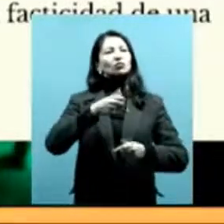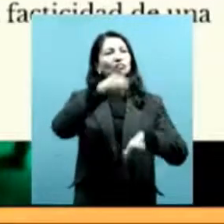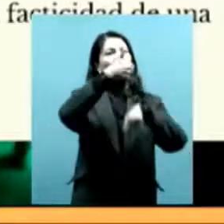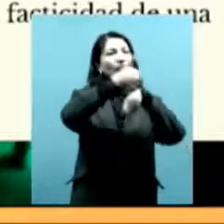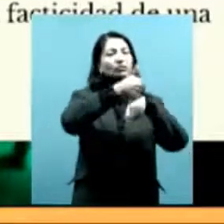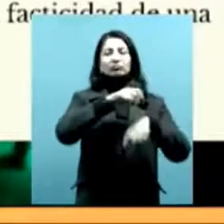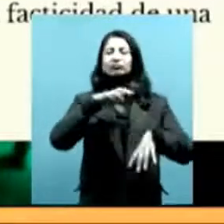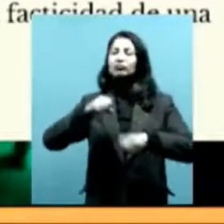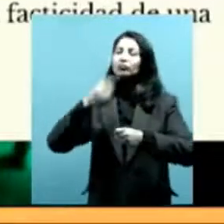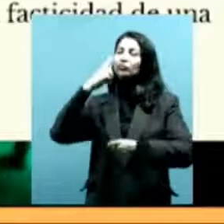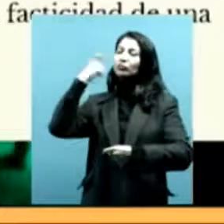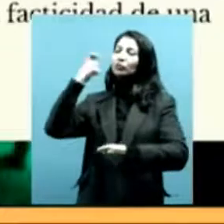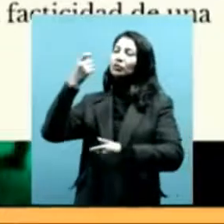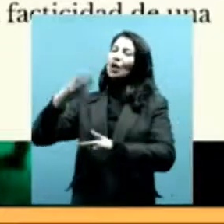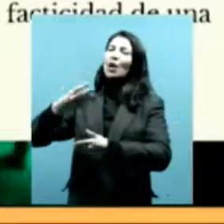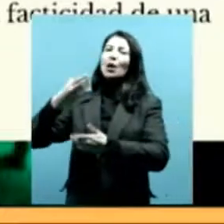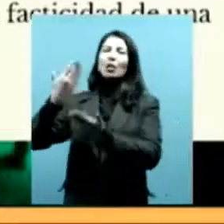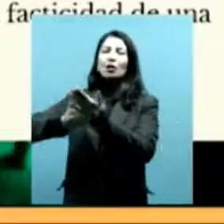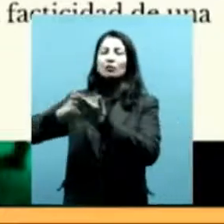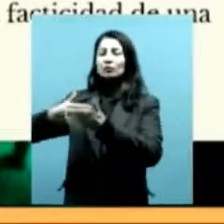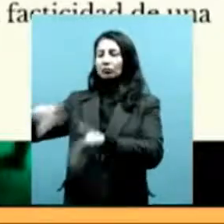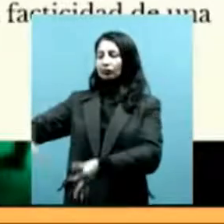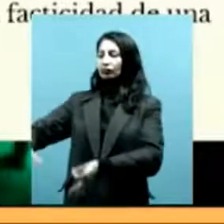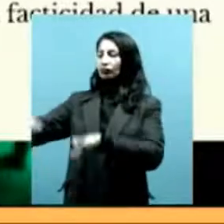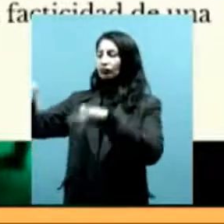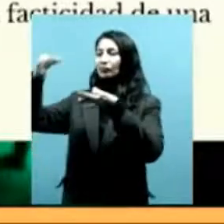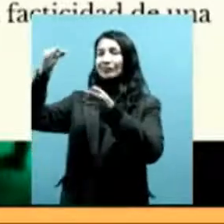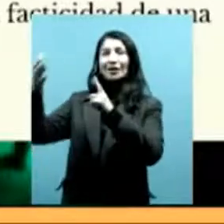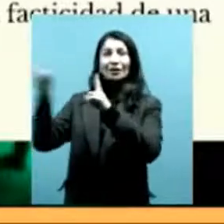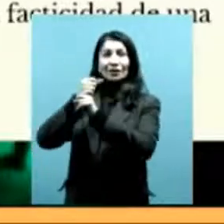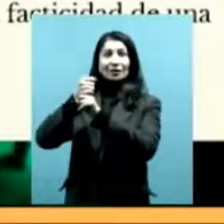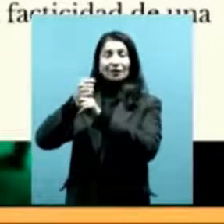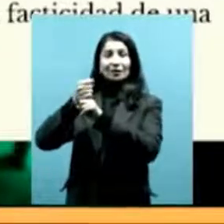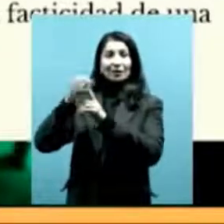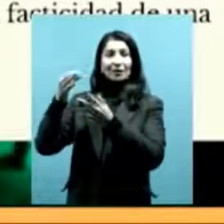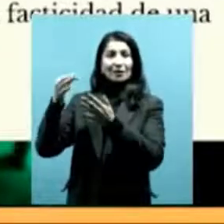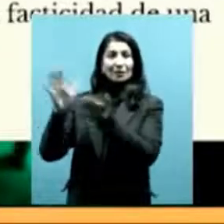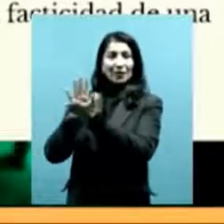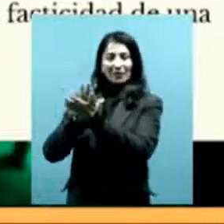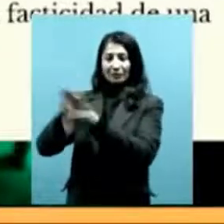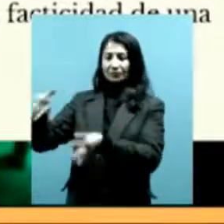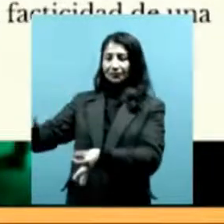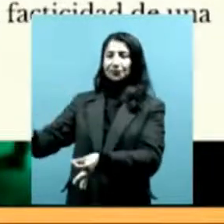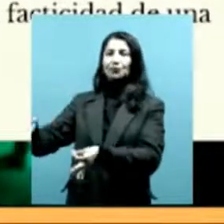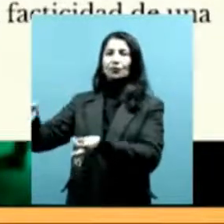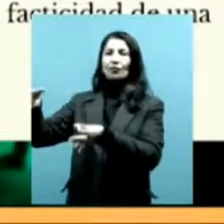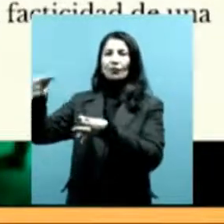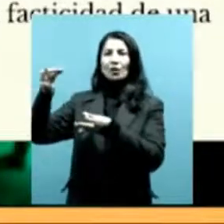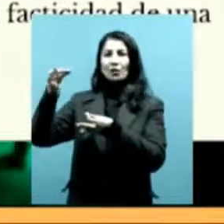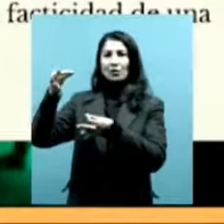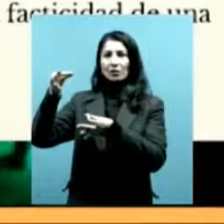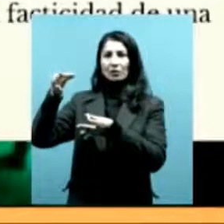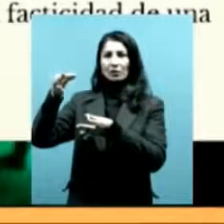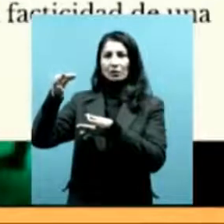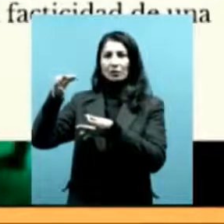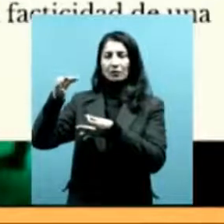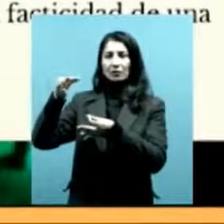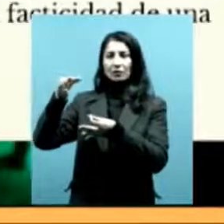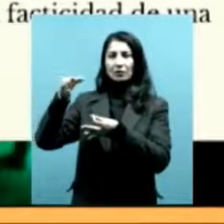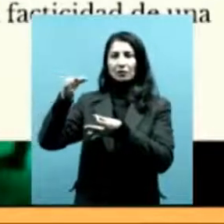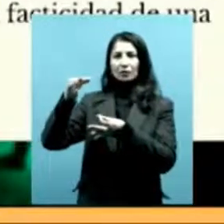esos terratenientes comerciantes encuentran algún tipo de papel que da cuenta de su reconocimiento,